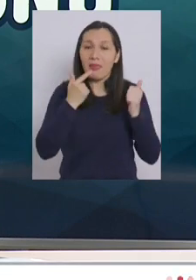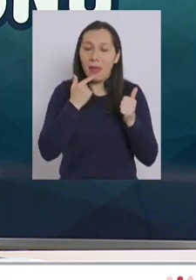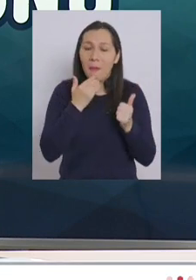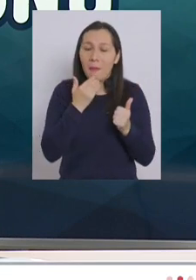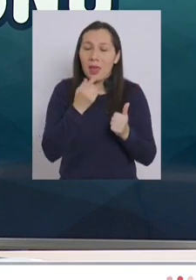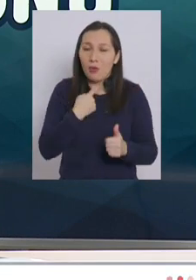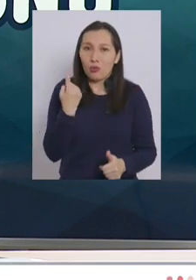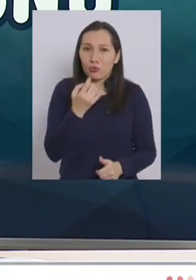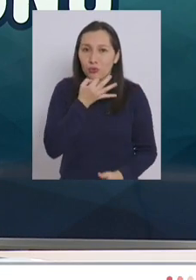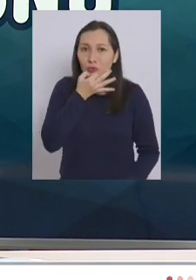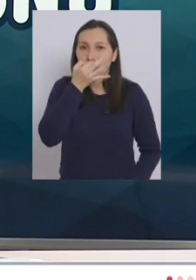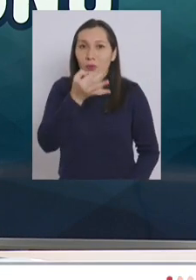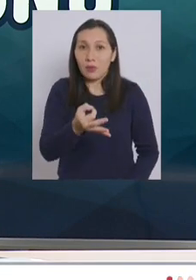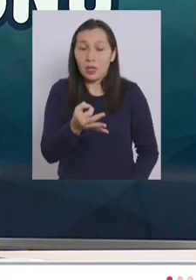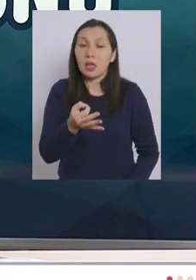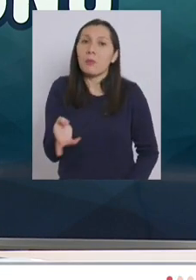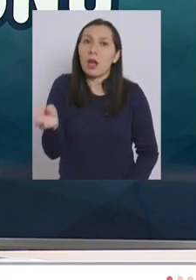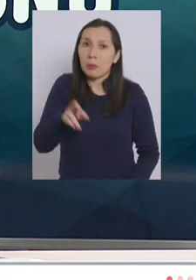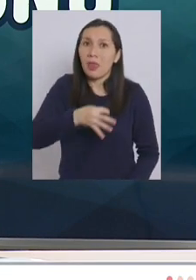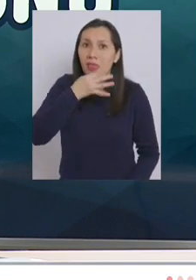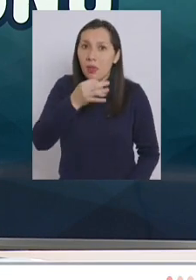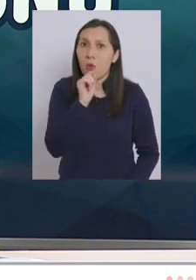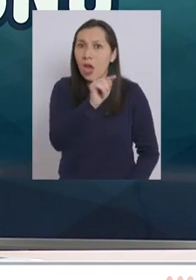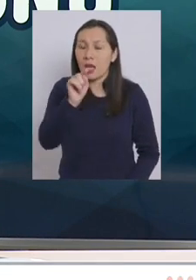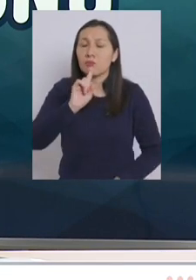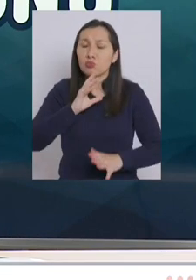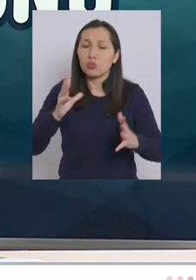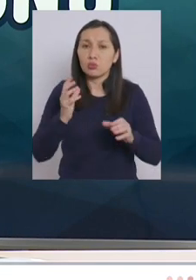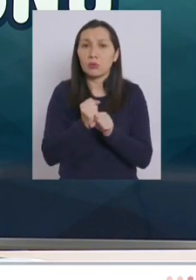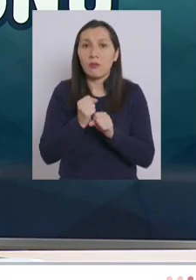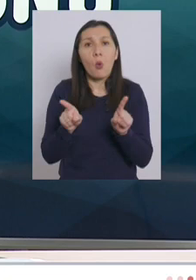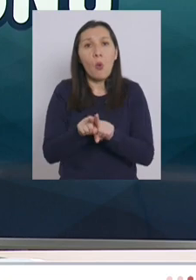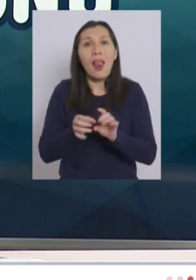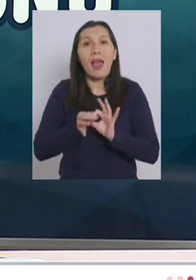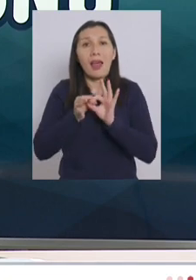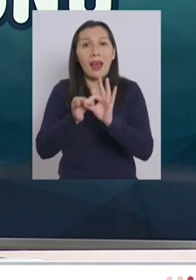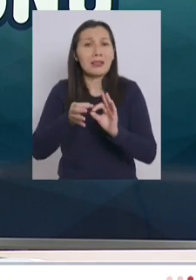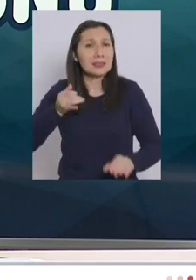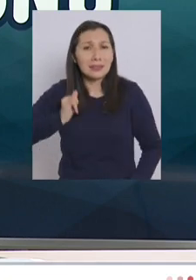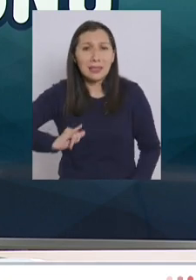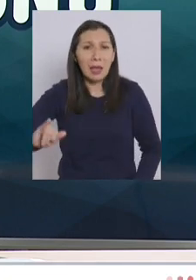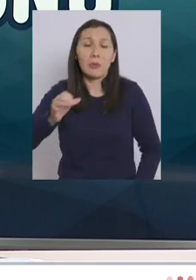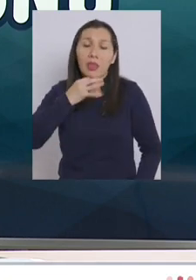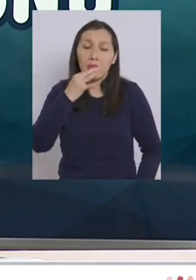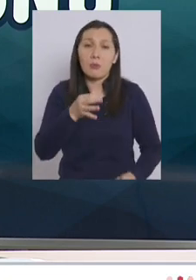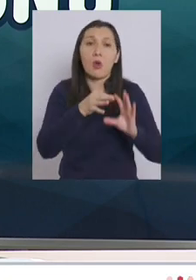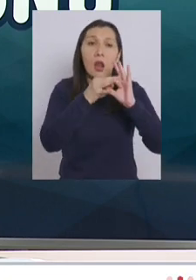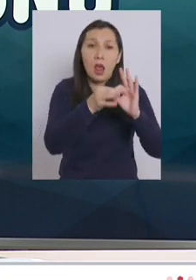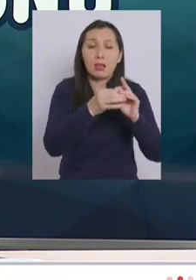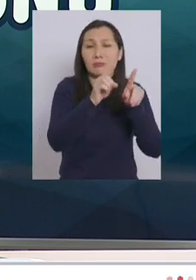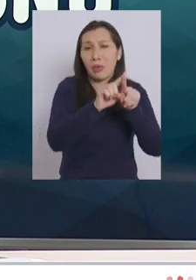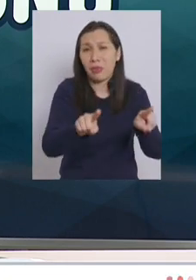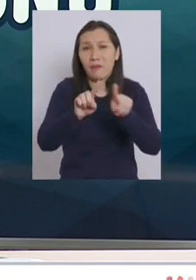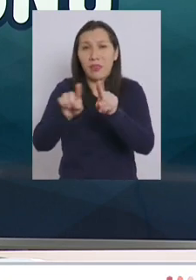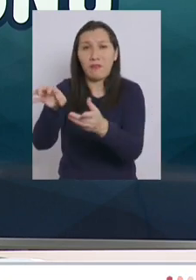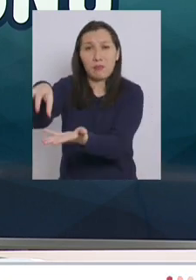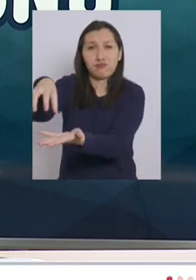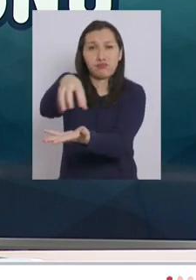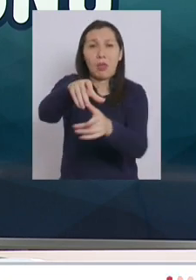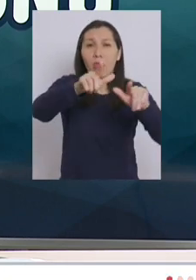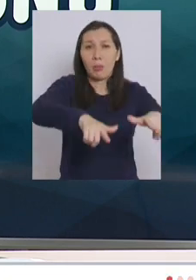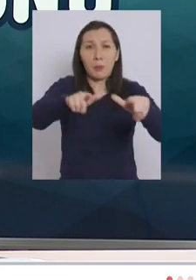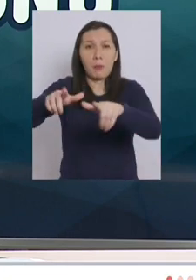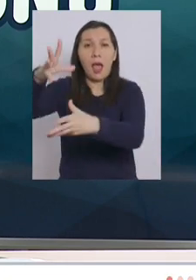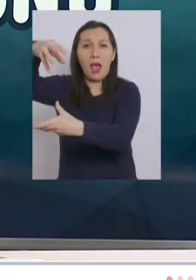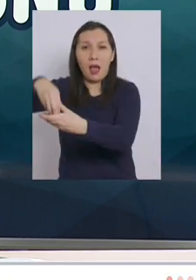que nosotros hemos señalado en forma reiterada a través de los agradecimientos que hacemos permanentemente a los distintos estamentos que está